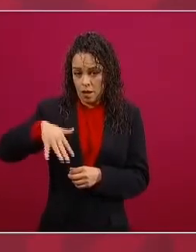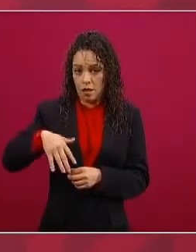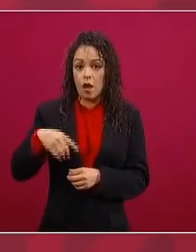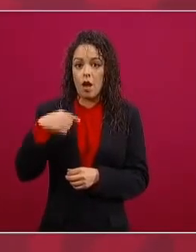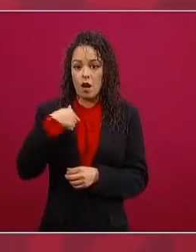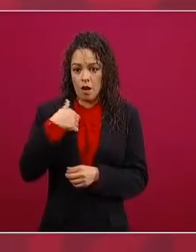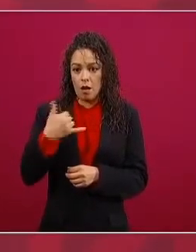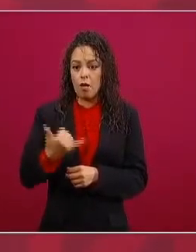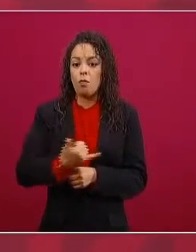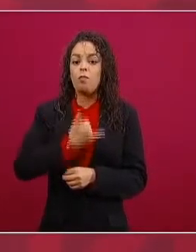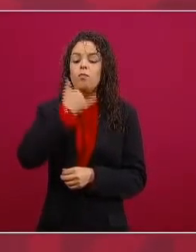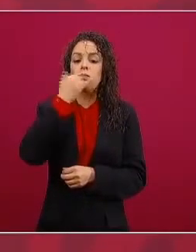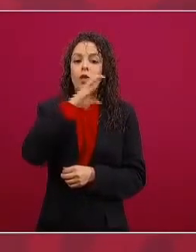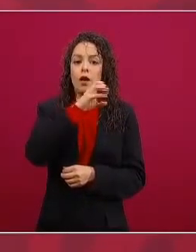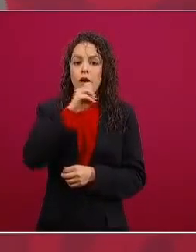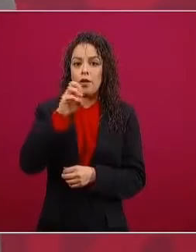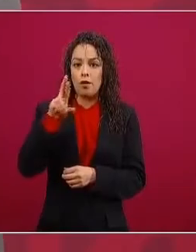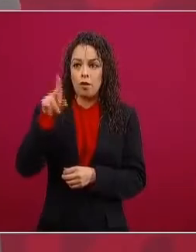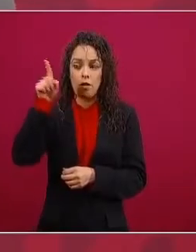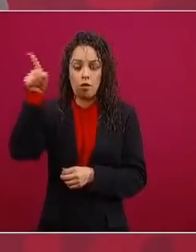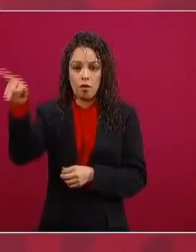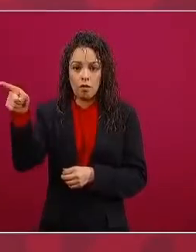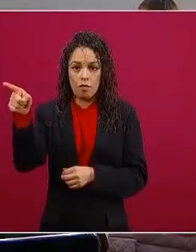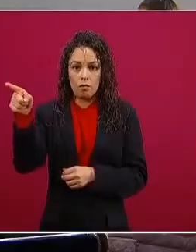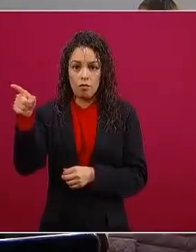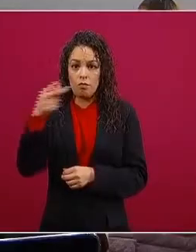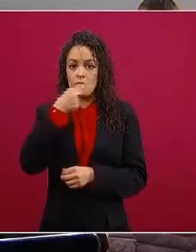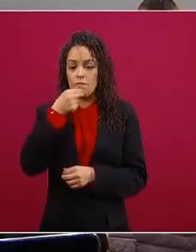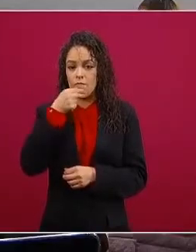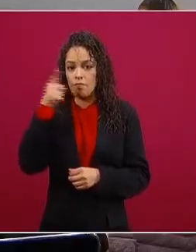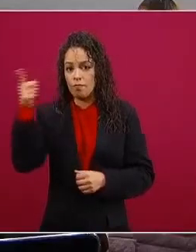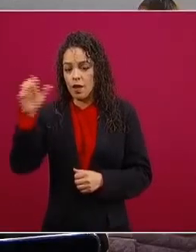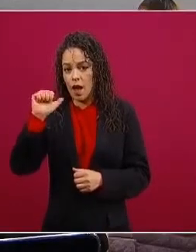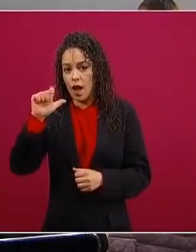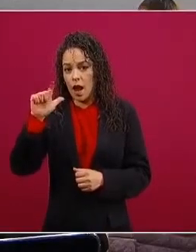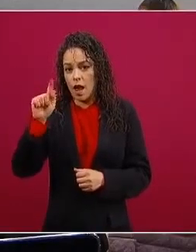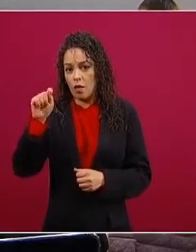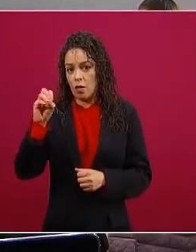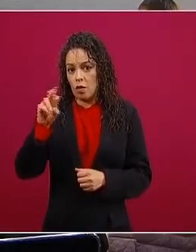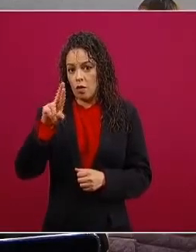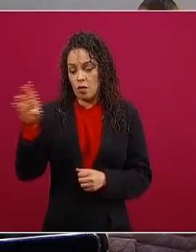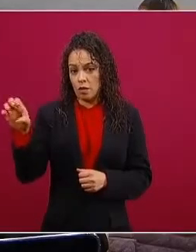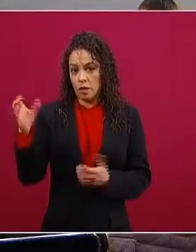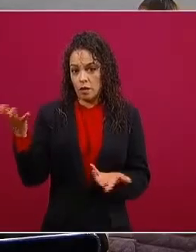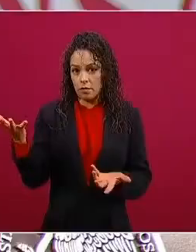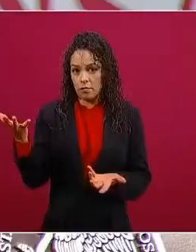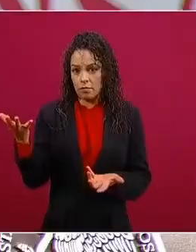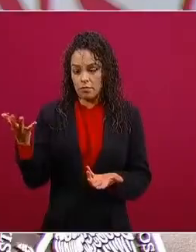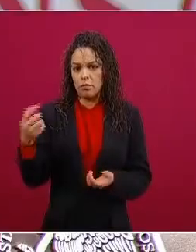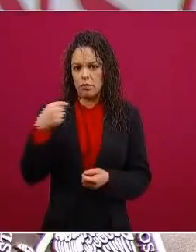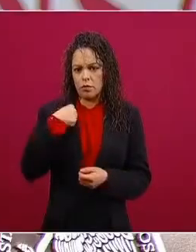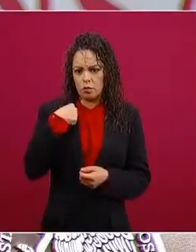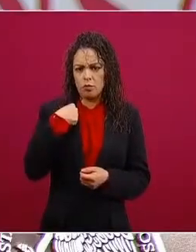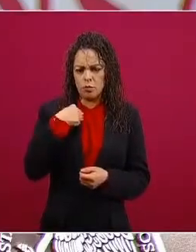el de a la torre y que lo consideraba mi amigo